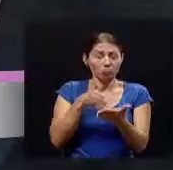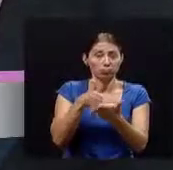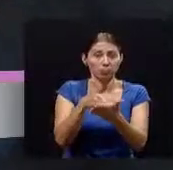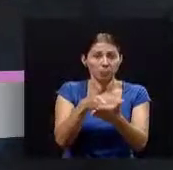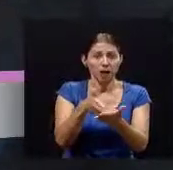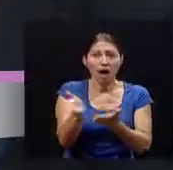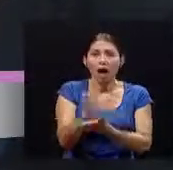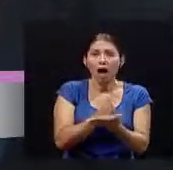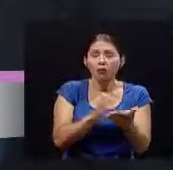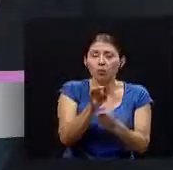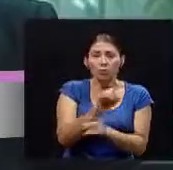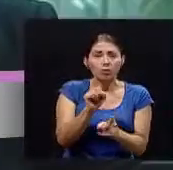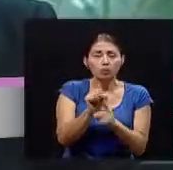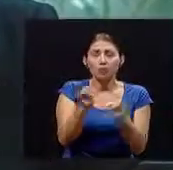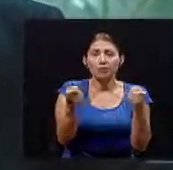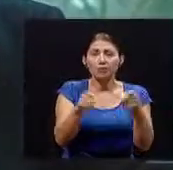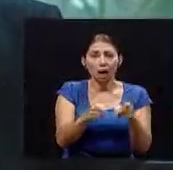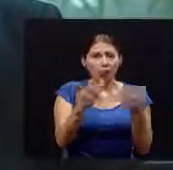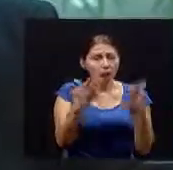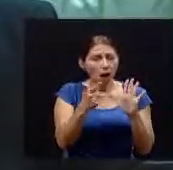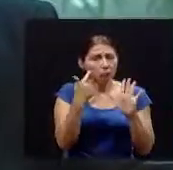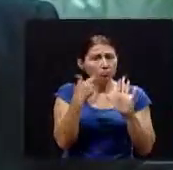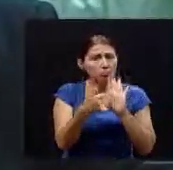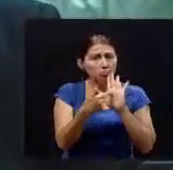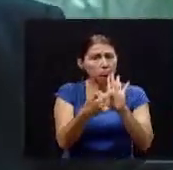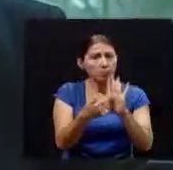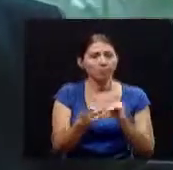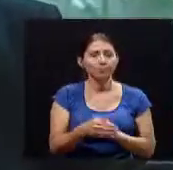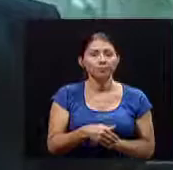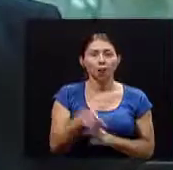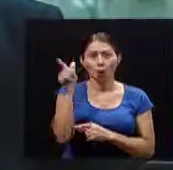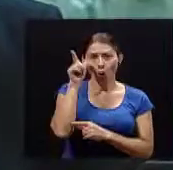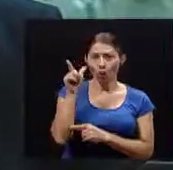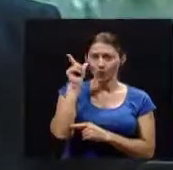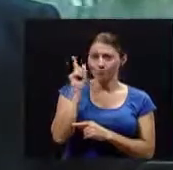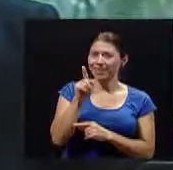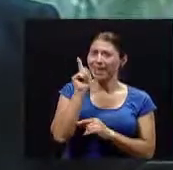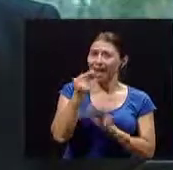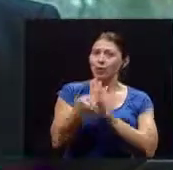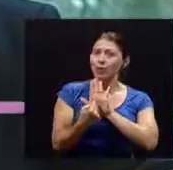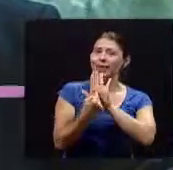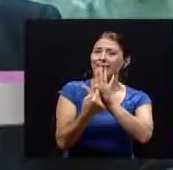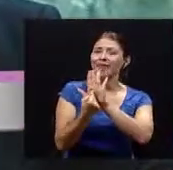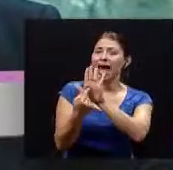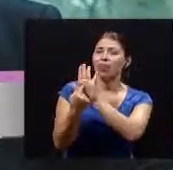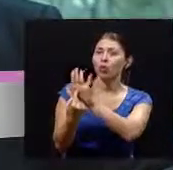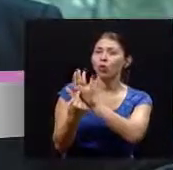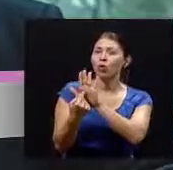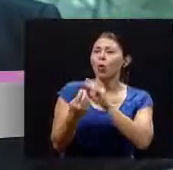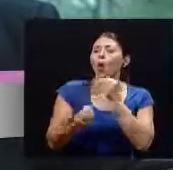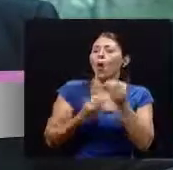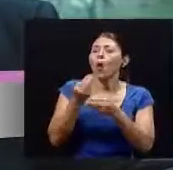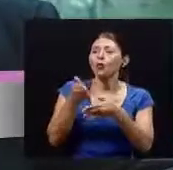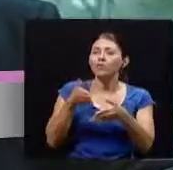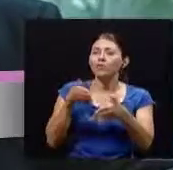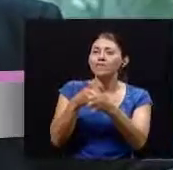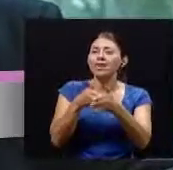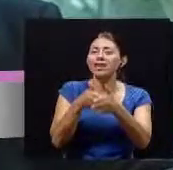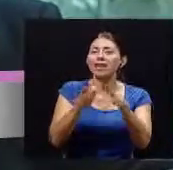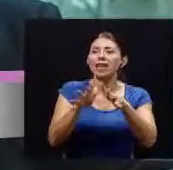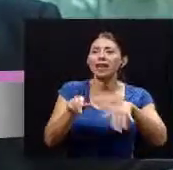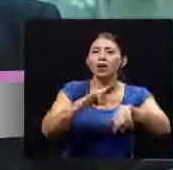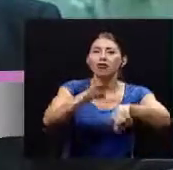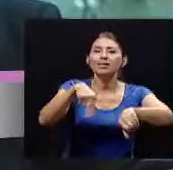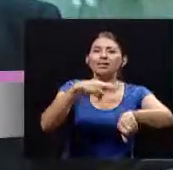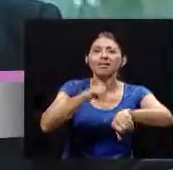con algún tipo de indicador? Obviamente que uno de los indicadores que más se ha manejado en cómo afectar el ecosistema fue la